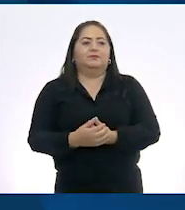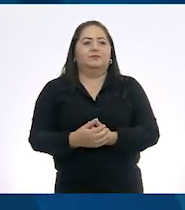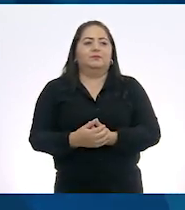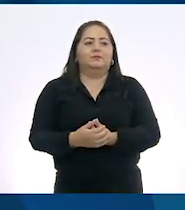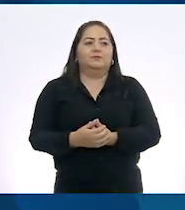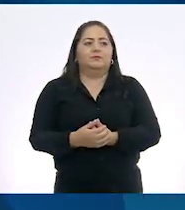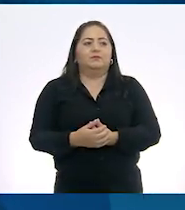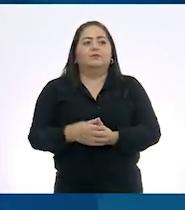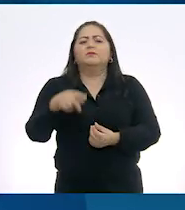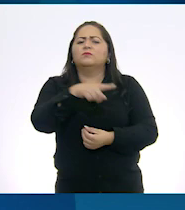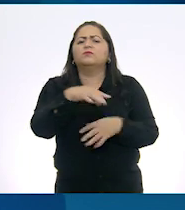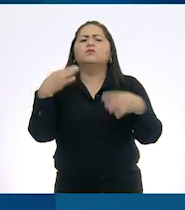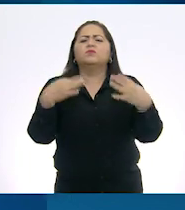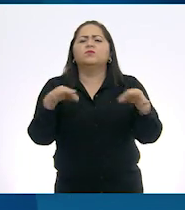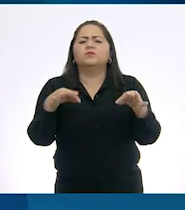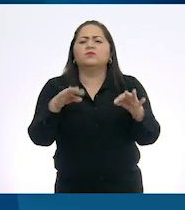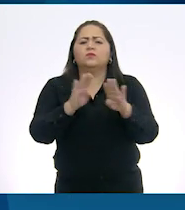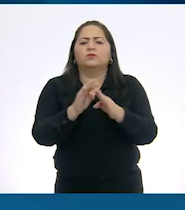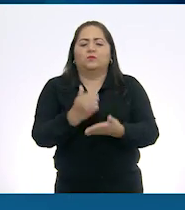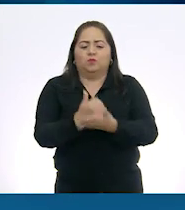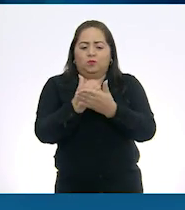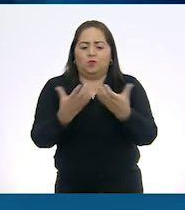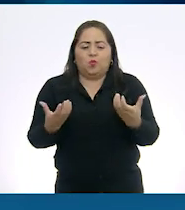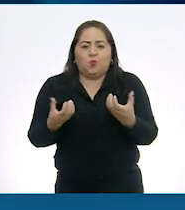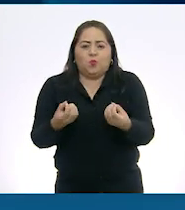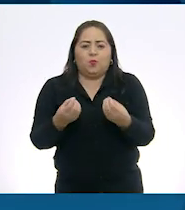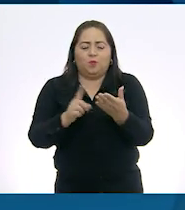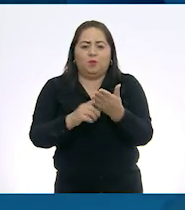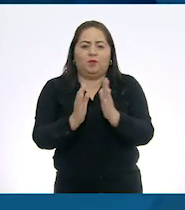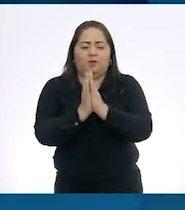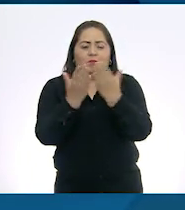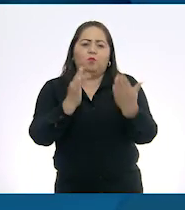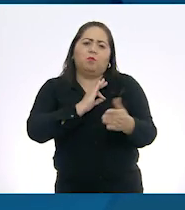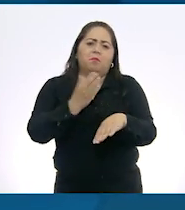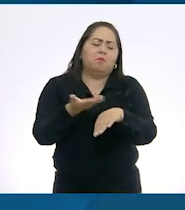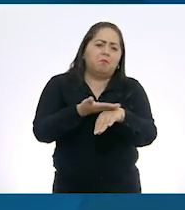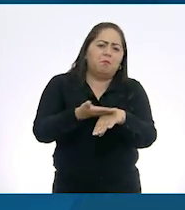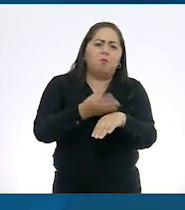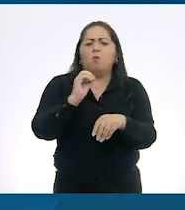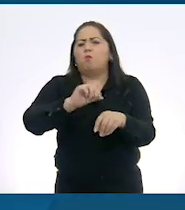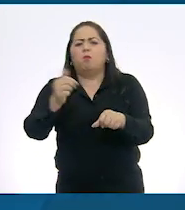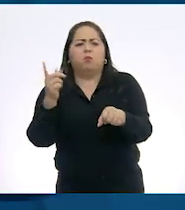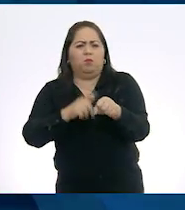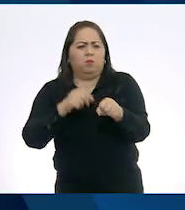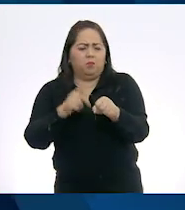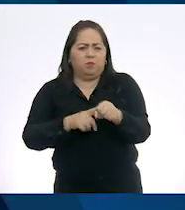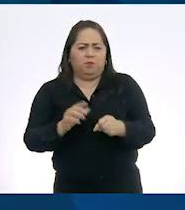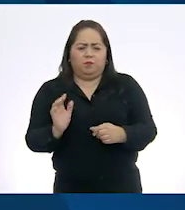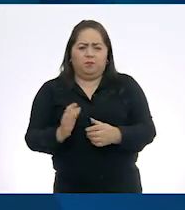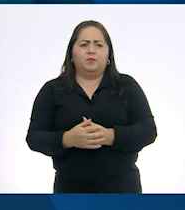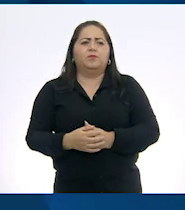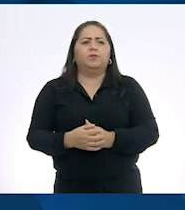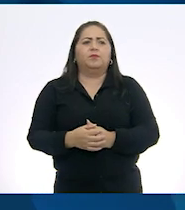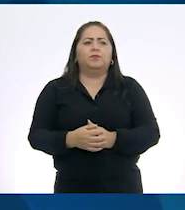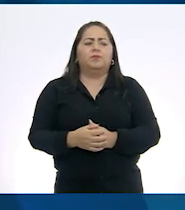Guardas, son las hojas que unen la cubierta con el interior, pueden ser blancas de algún color o diseño. Hojas